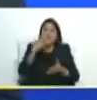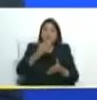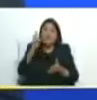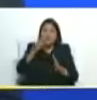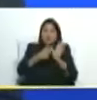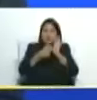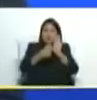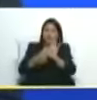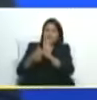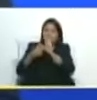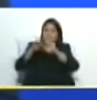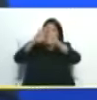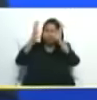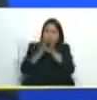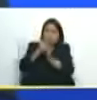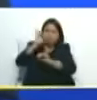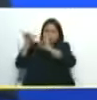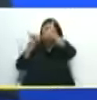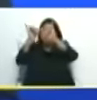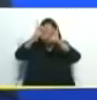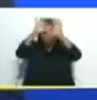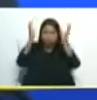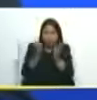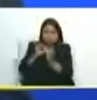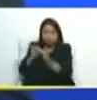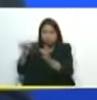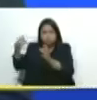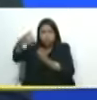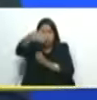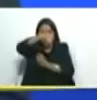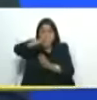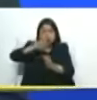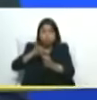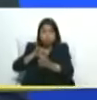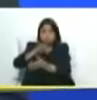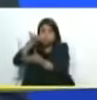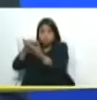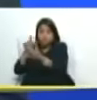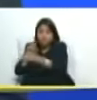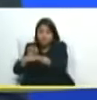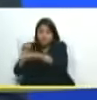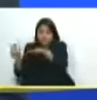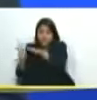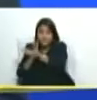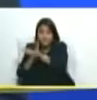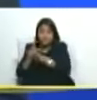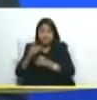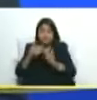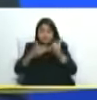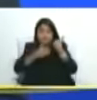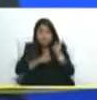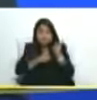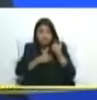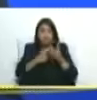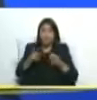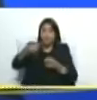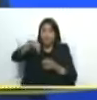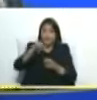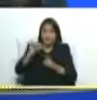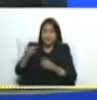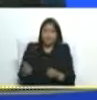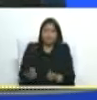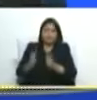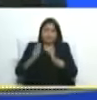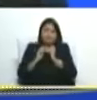iremos al mundo a triunfar y así hicimos fuimos con la verdad de Venezuela con el poder que ustedes me dieron con el mandato que ustedes me